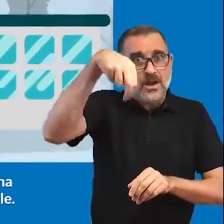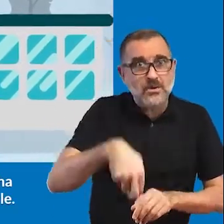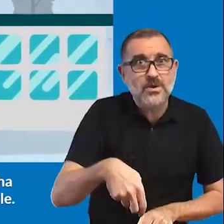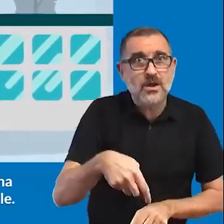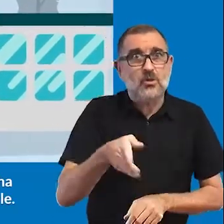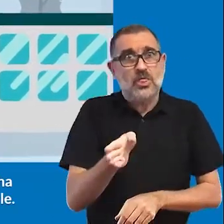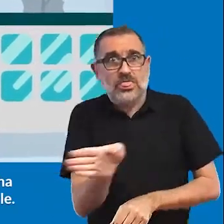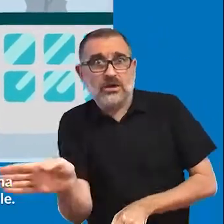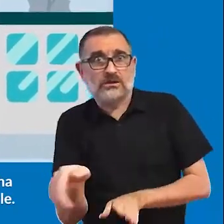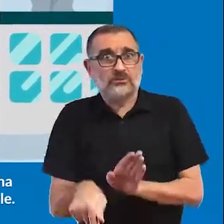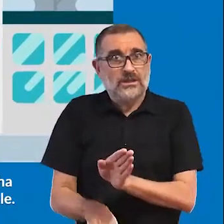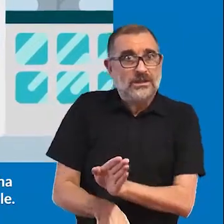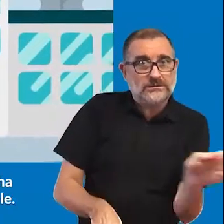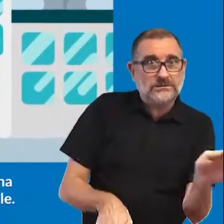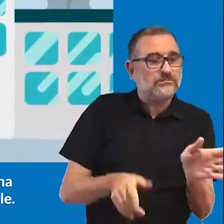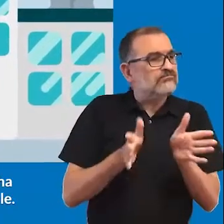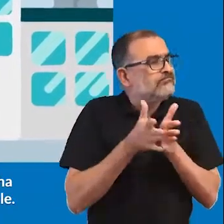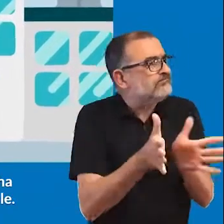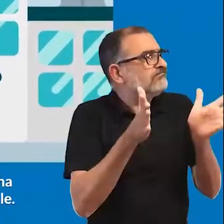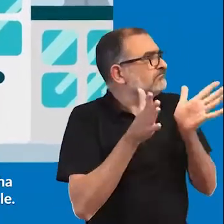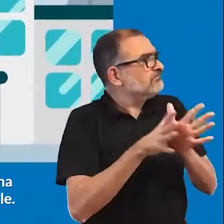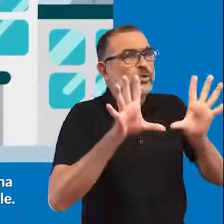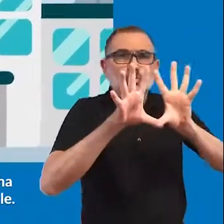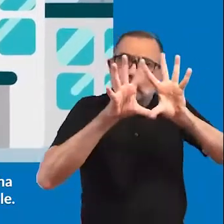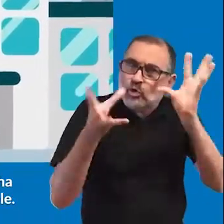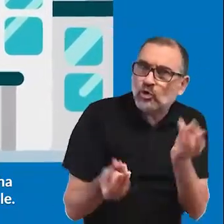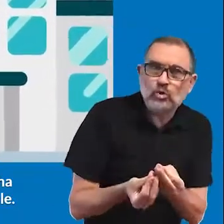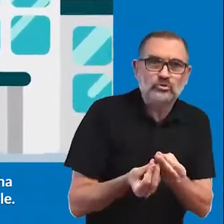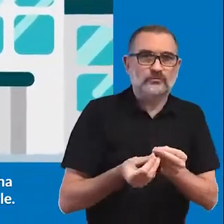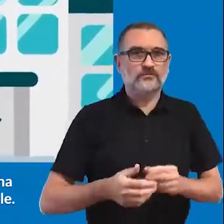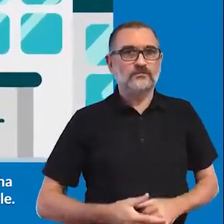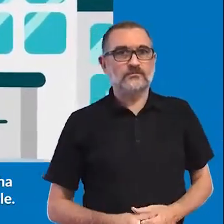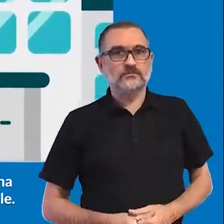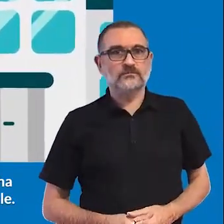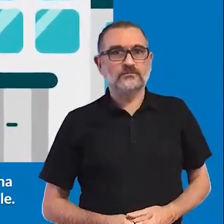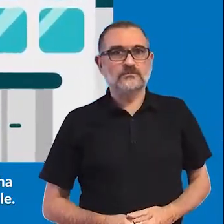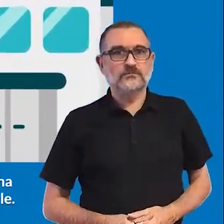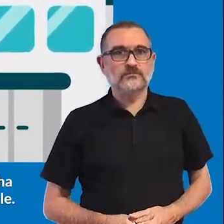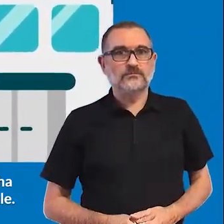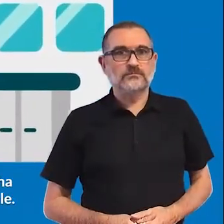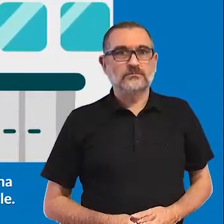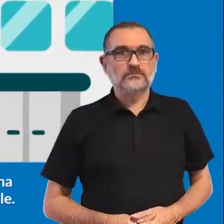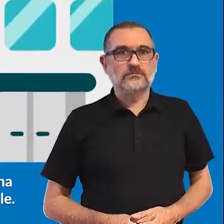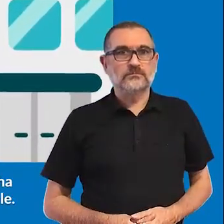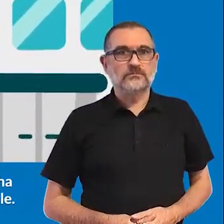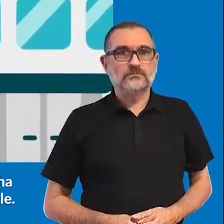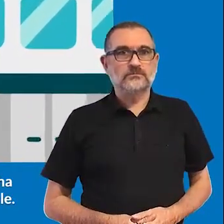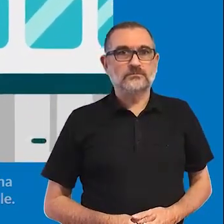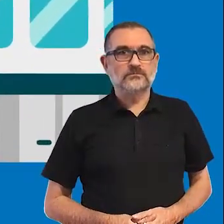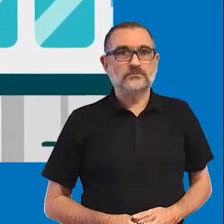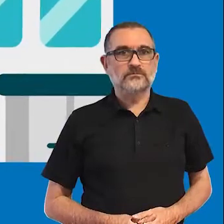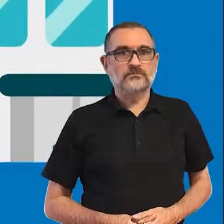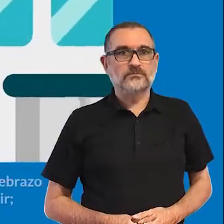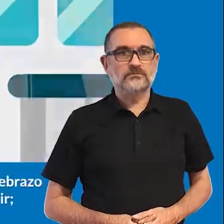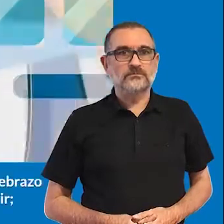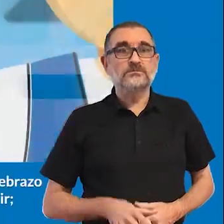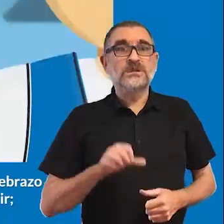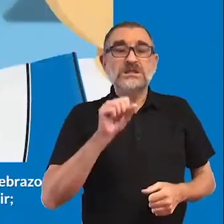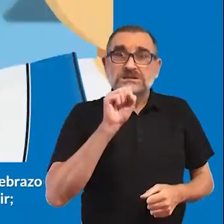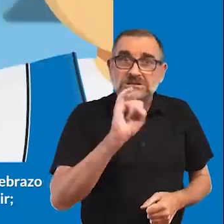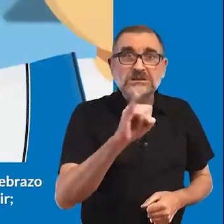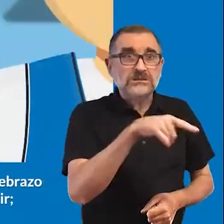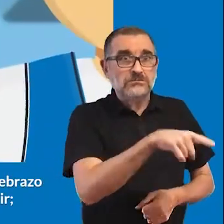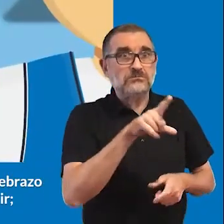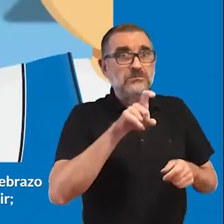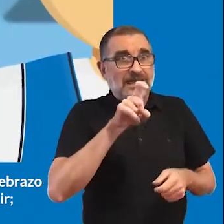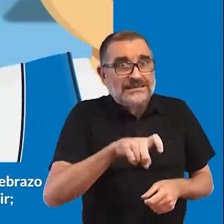o debajo de, a la derecha o a la izquierda. Sé lo más descriptivo posible. Si